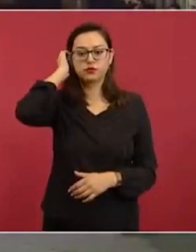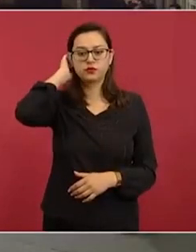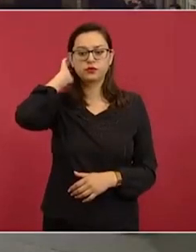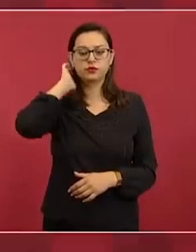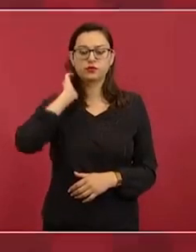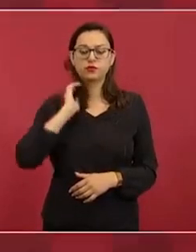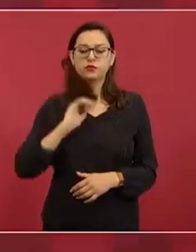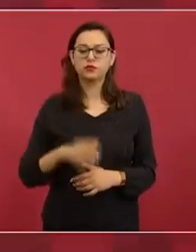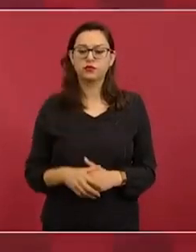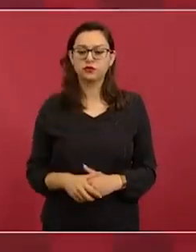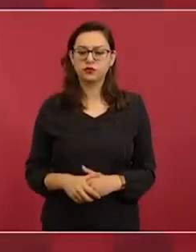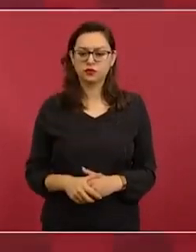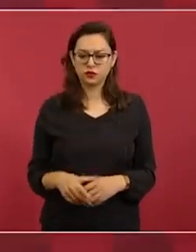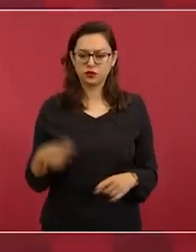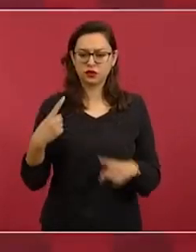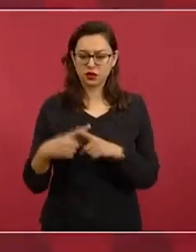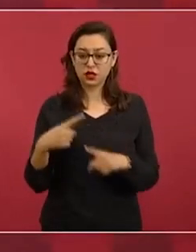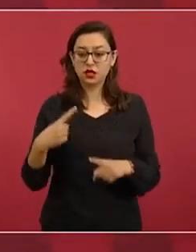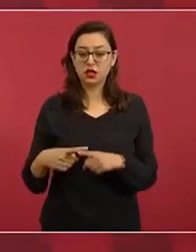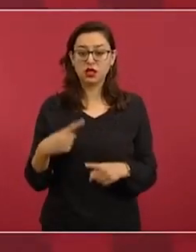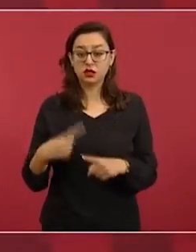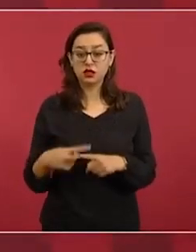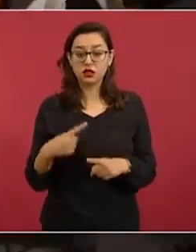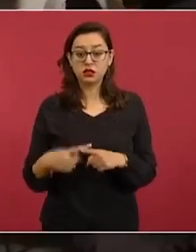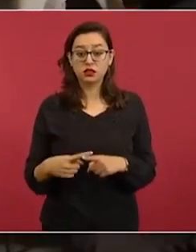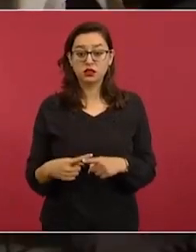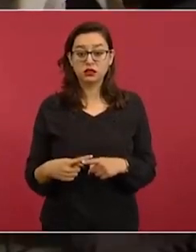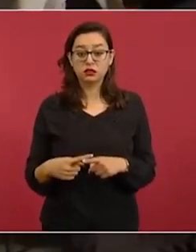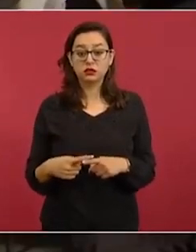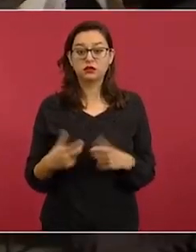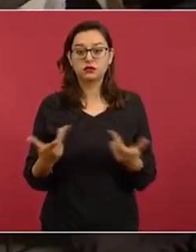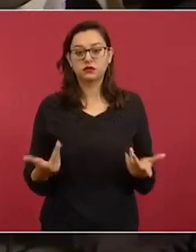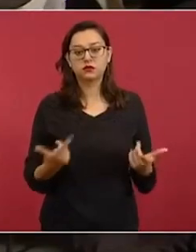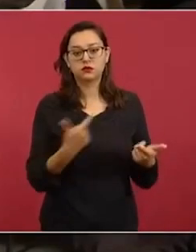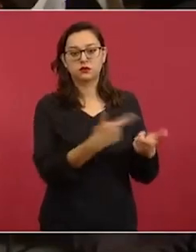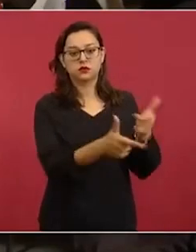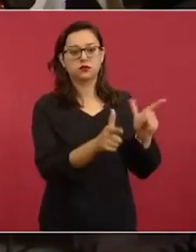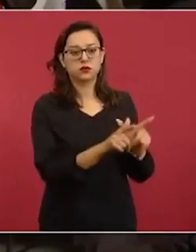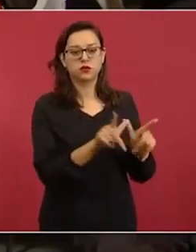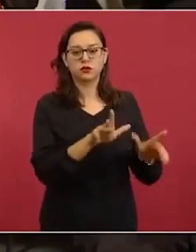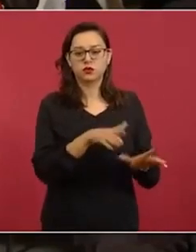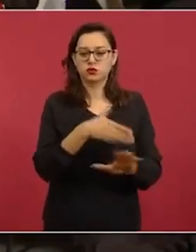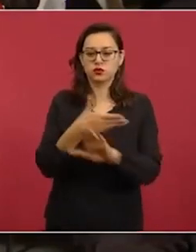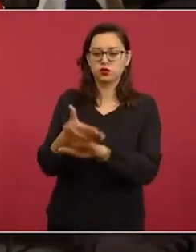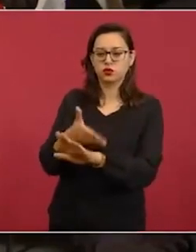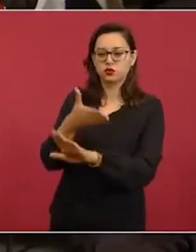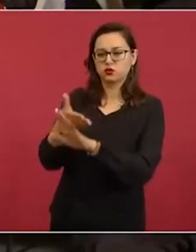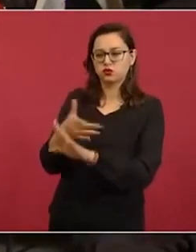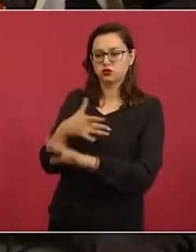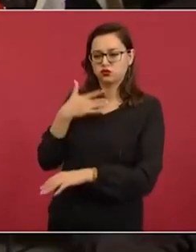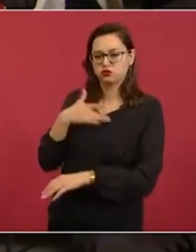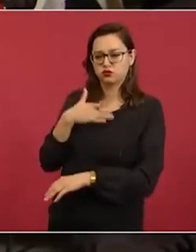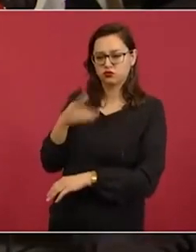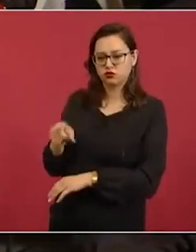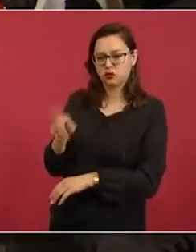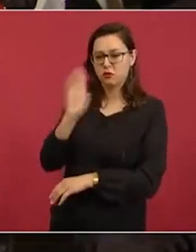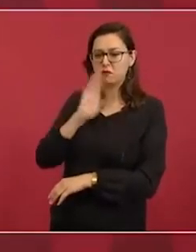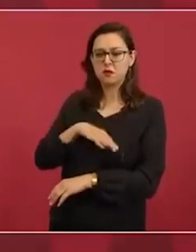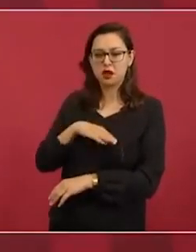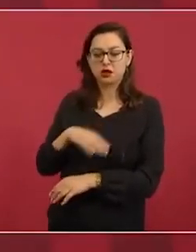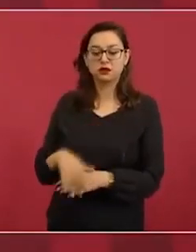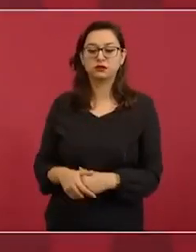¿Quién hace el cuestionamiento? Sectores de oposición, presidente. Sí, es que